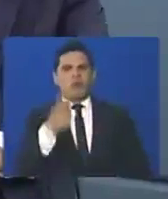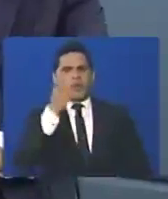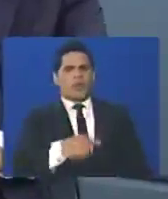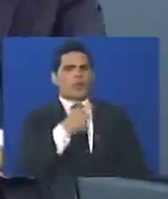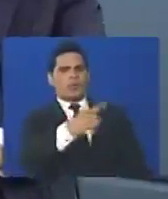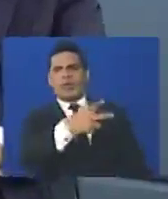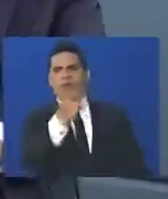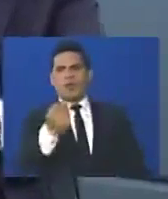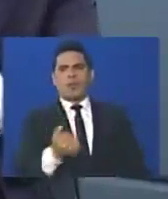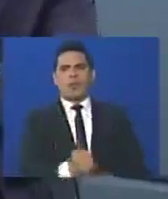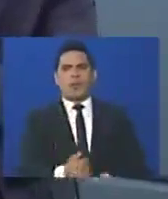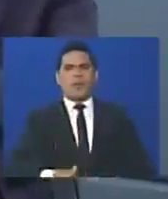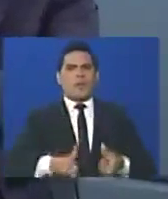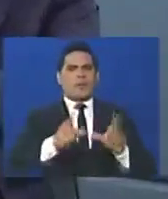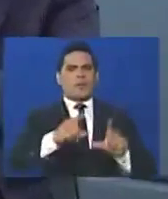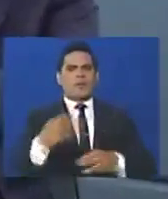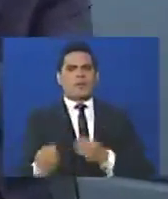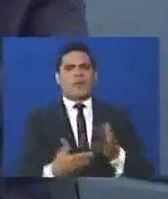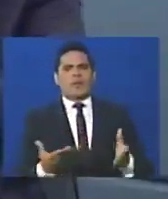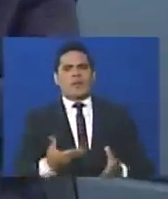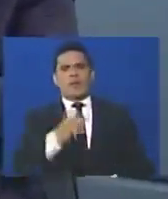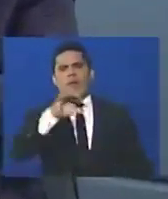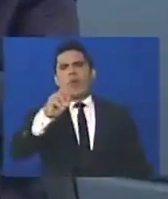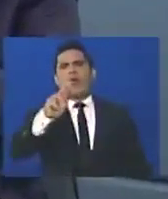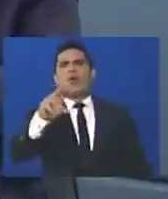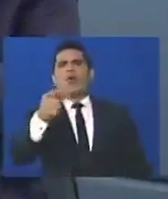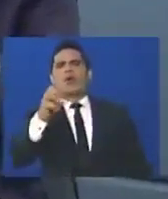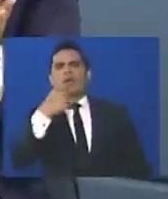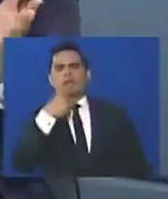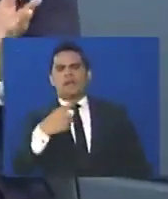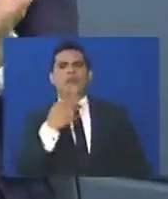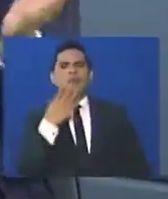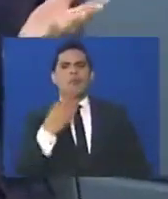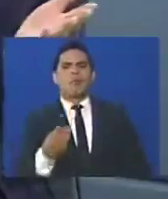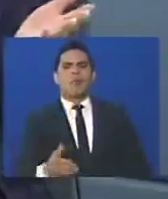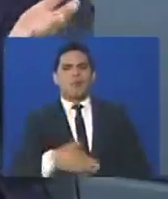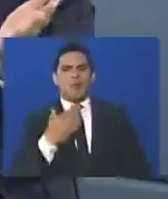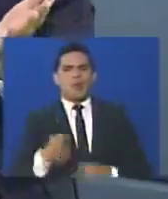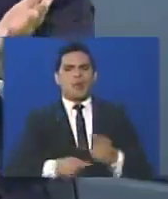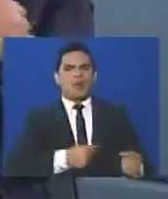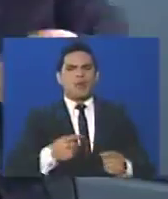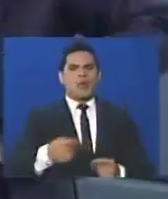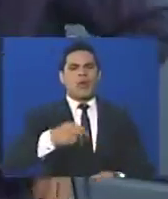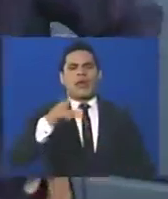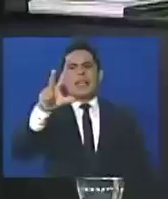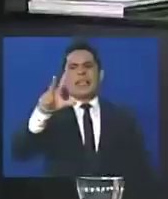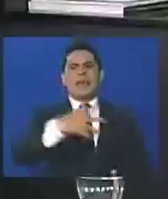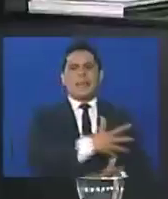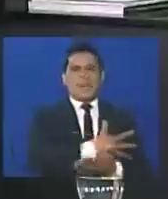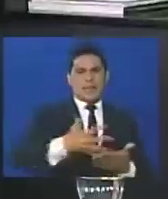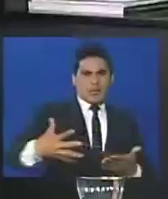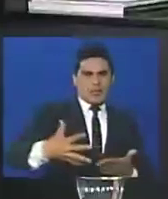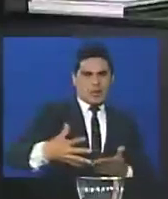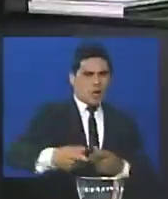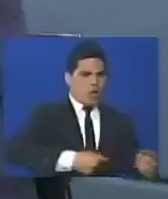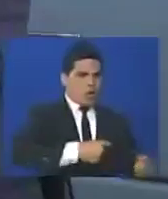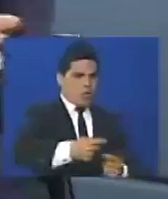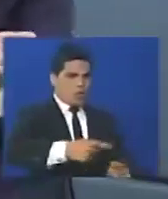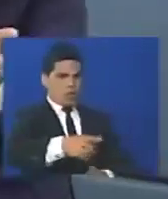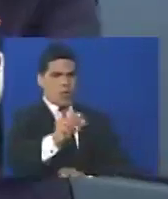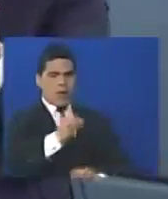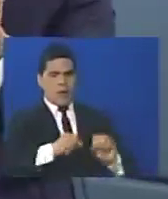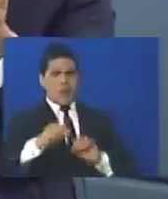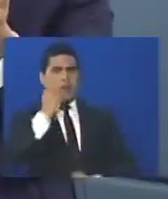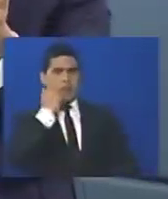usted no debe permitir tal esto, ¿acaso que Jorge Rodríguez o Ramón Muchacho, pueden controlar a dos o tres millones de pobladores, los tienen aquí en el bolsillo, para